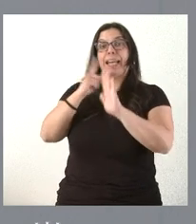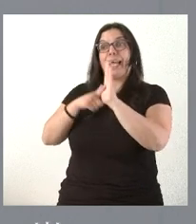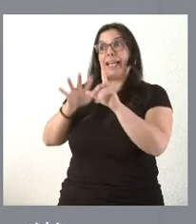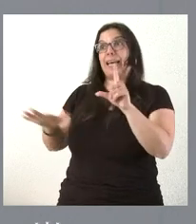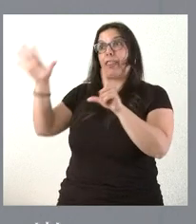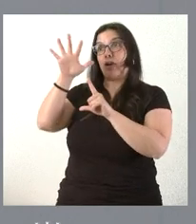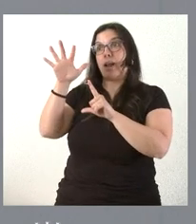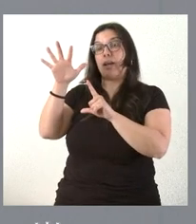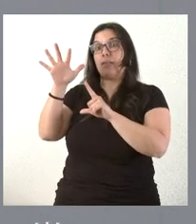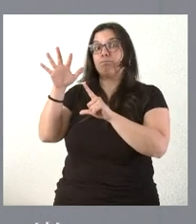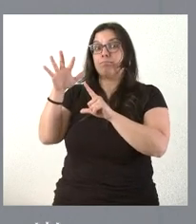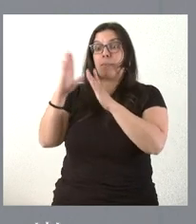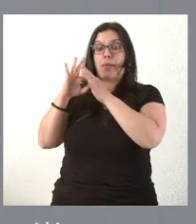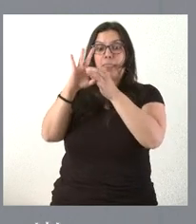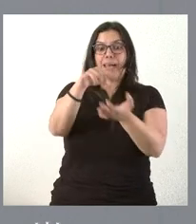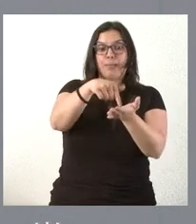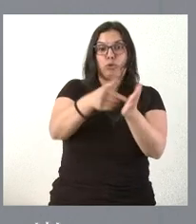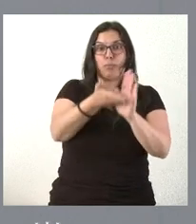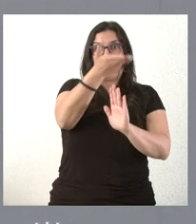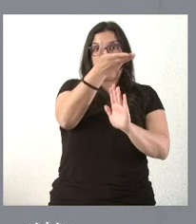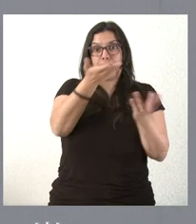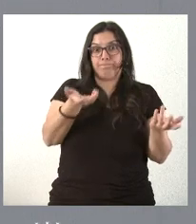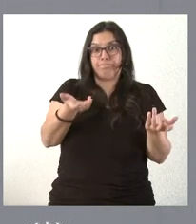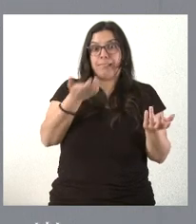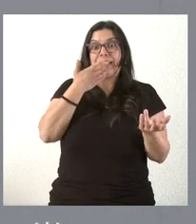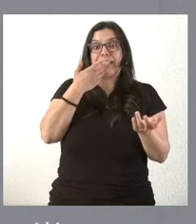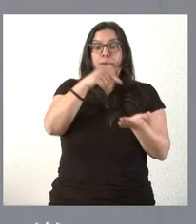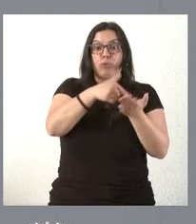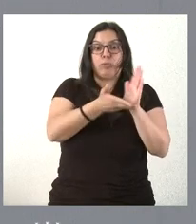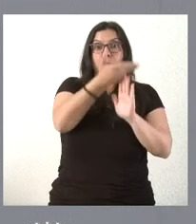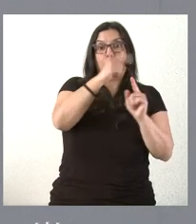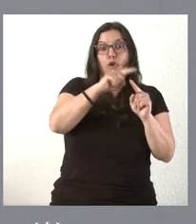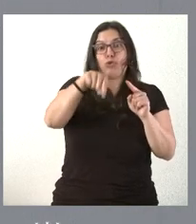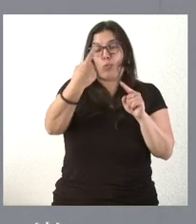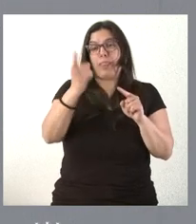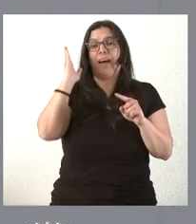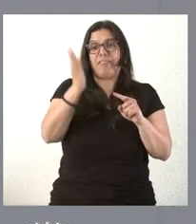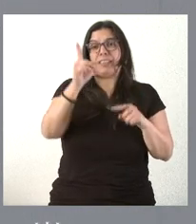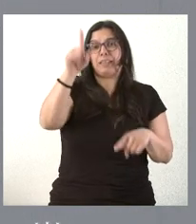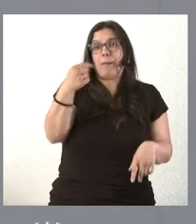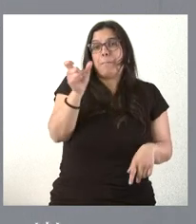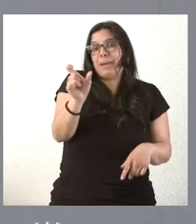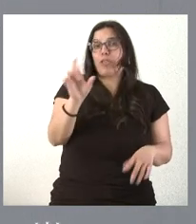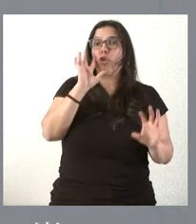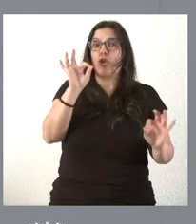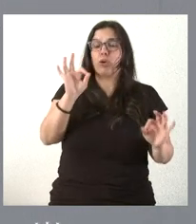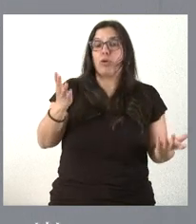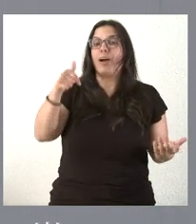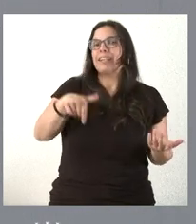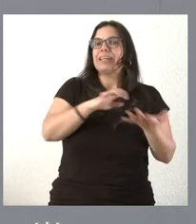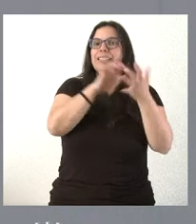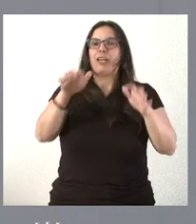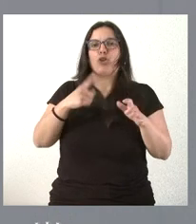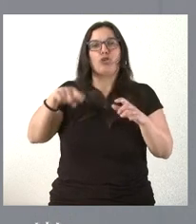para la vivienda y subir impuestos para la vivienda acaba repercutiendo también en forma negativa en el precio. Nosotros en Castilla y le vamos por la línea